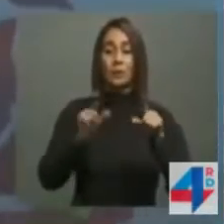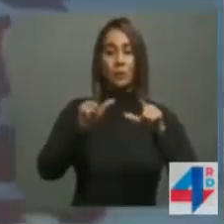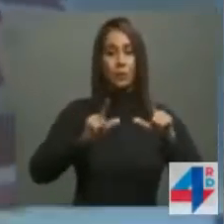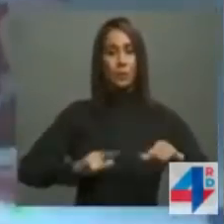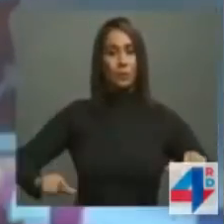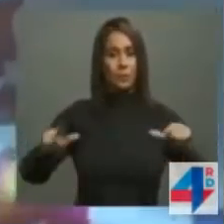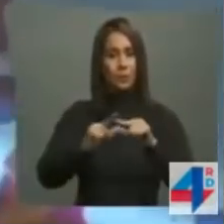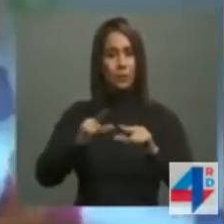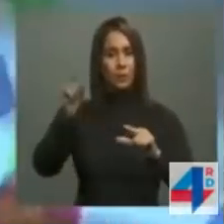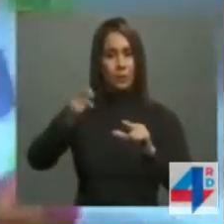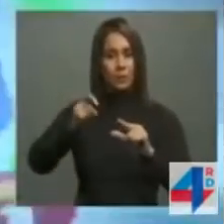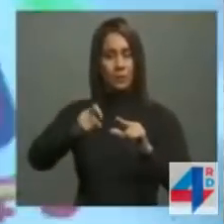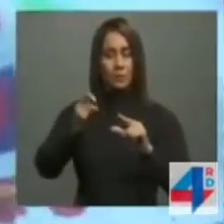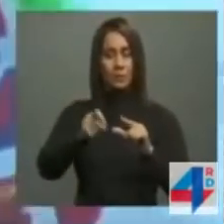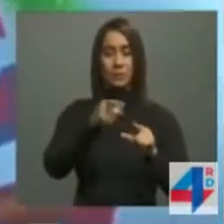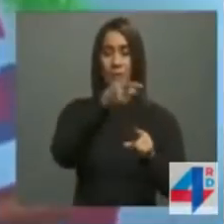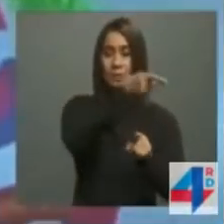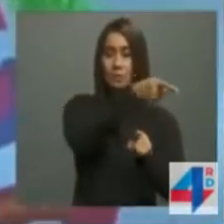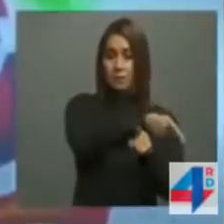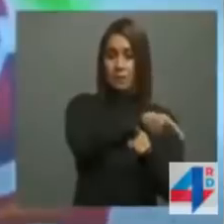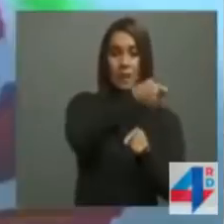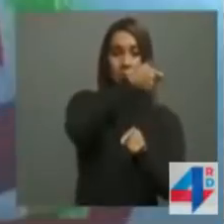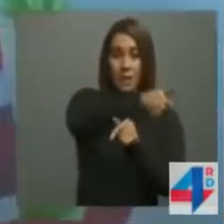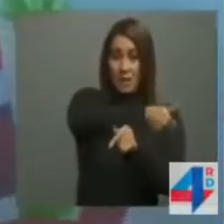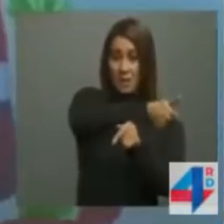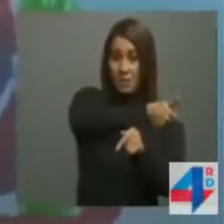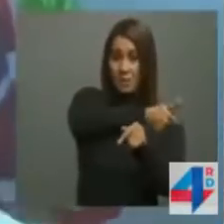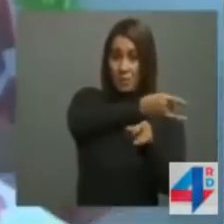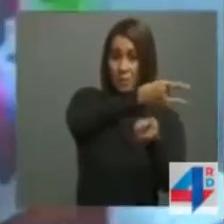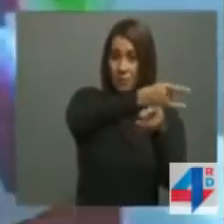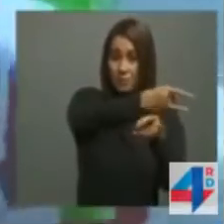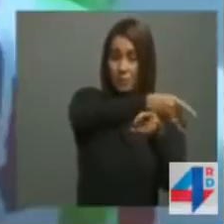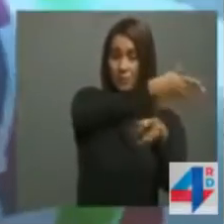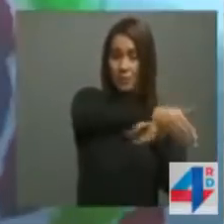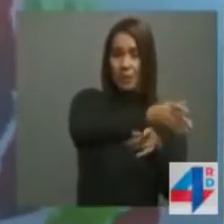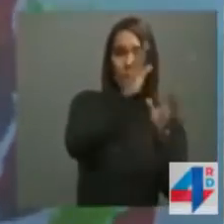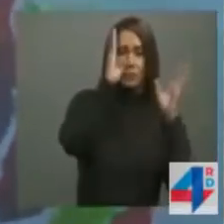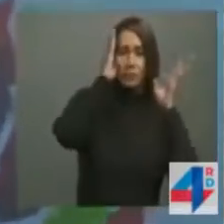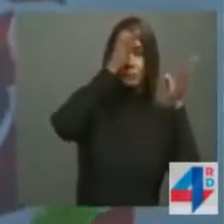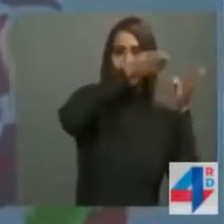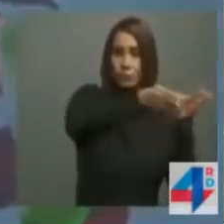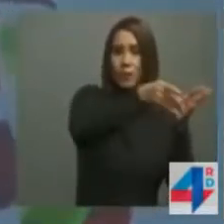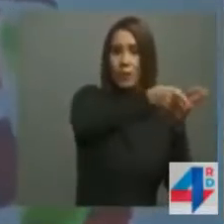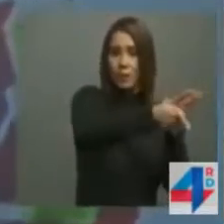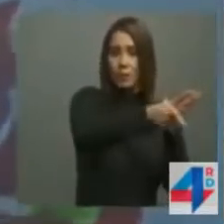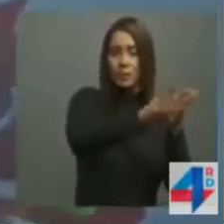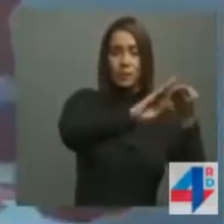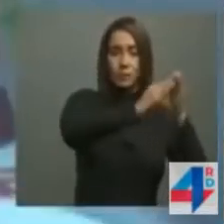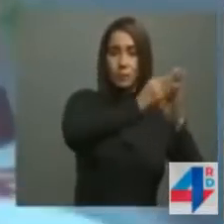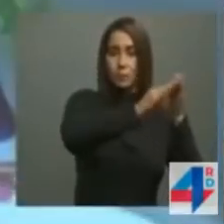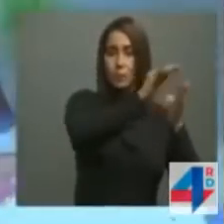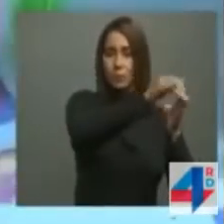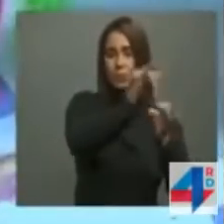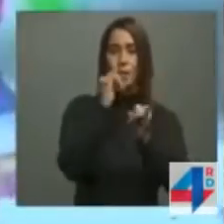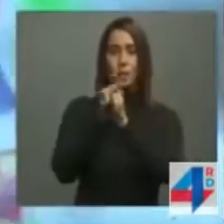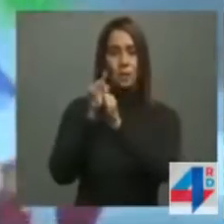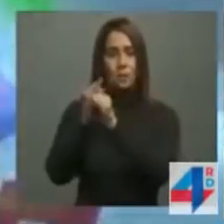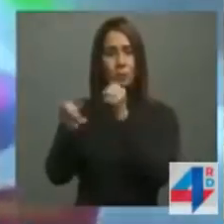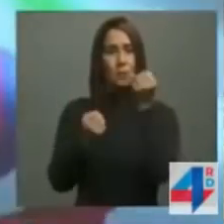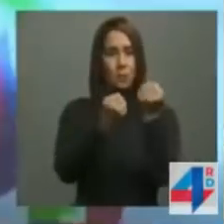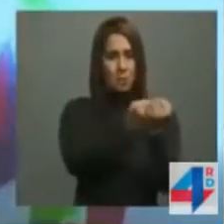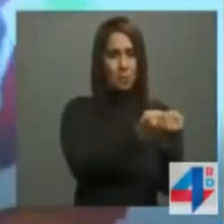que debe ser superada por los mismos haitianos y atendidas por toda la comunidad internacional.